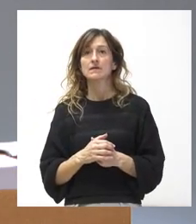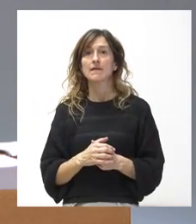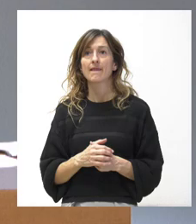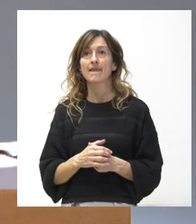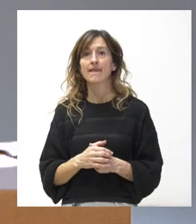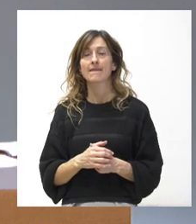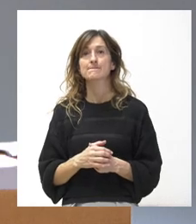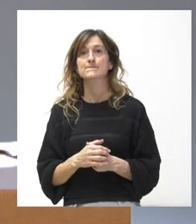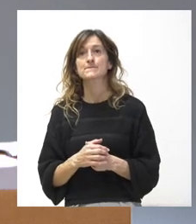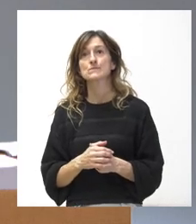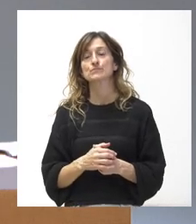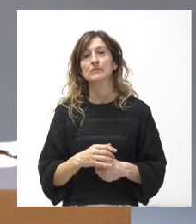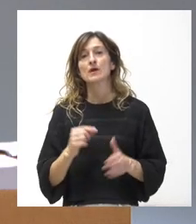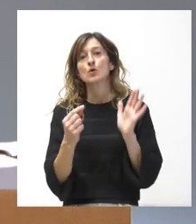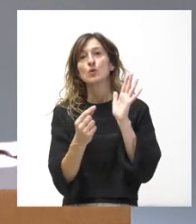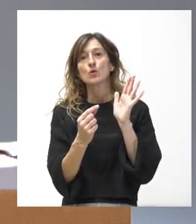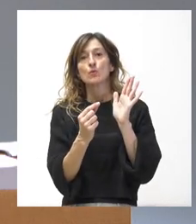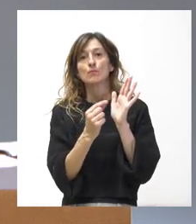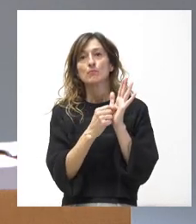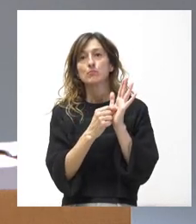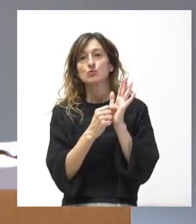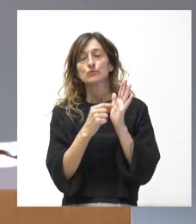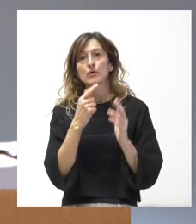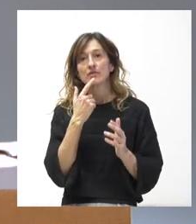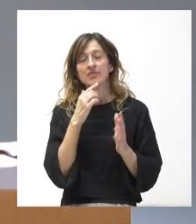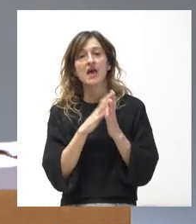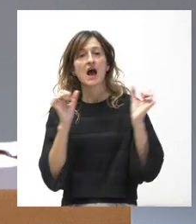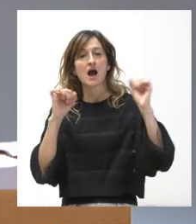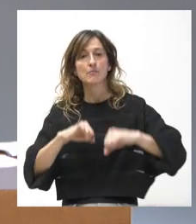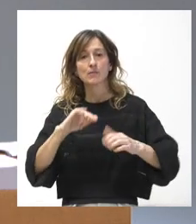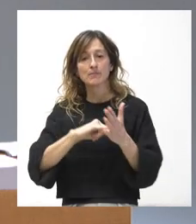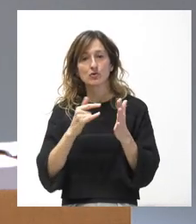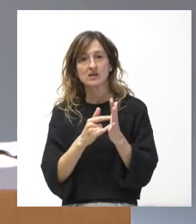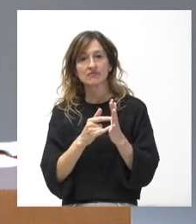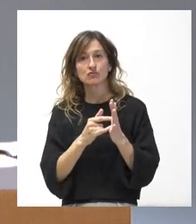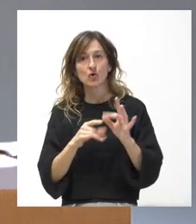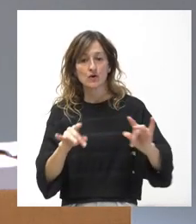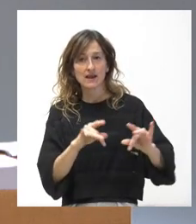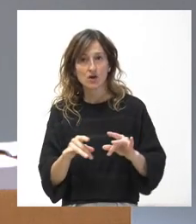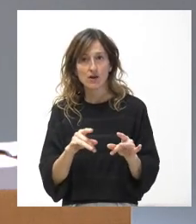Es el que pone que mediamente aprueba el proyecto regional de la Arroba de Agrín.